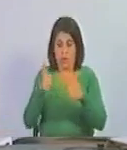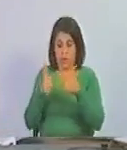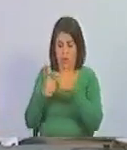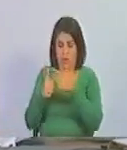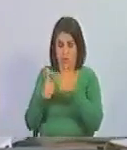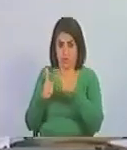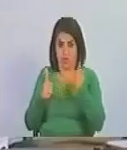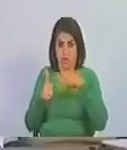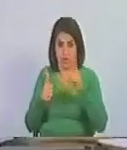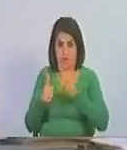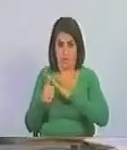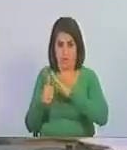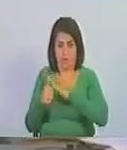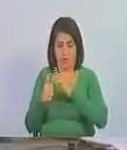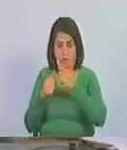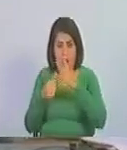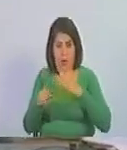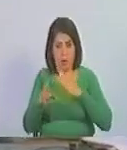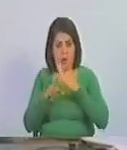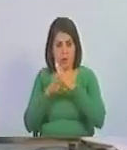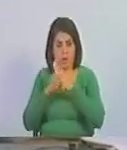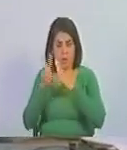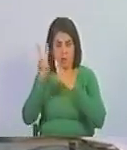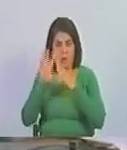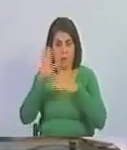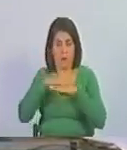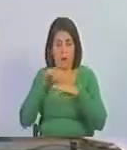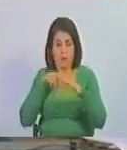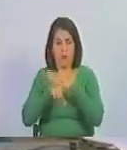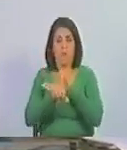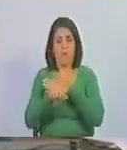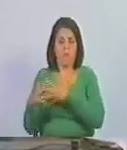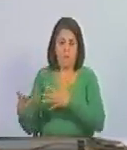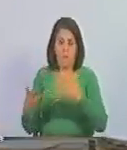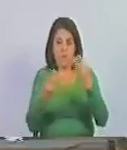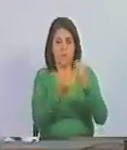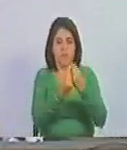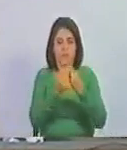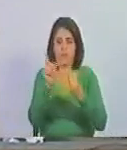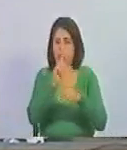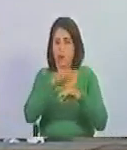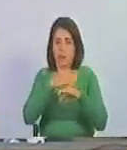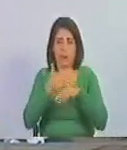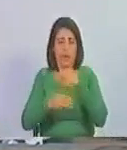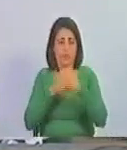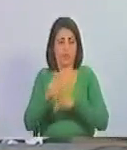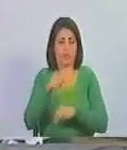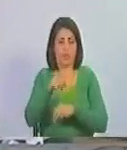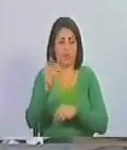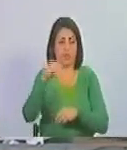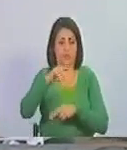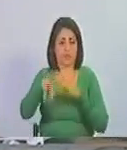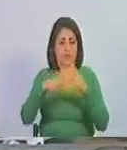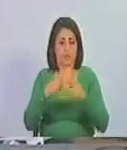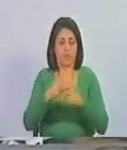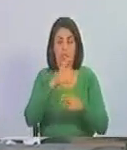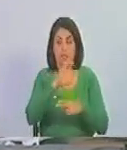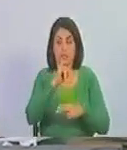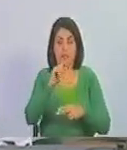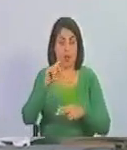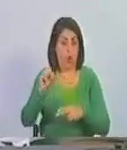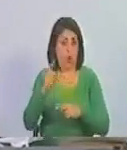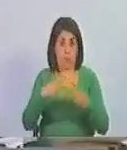tiene bienes contra los que Venezuela pueda ir pues que vaya no porque va a alcanzar jamás al costo de silbo